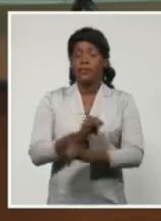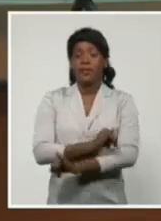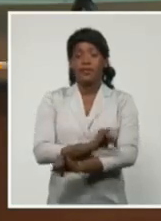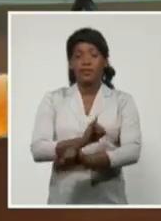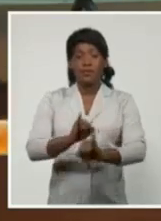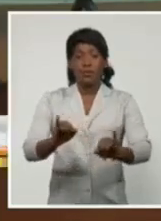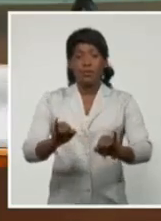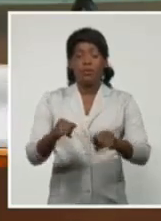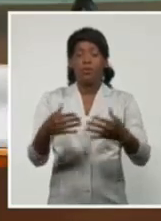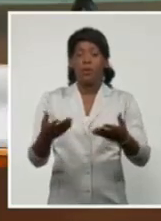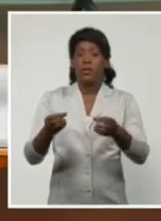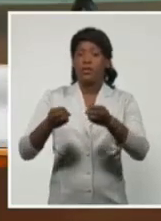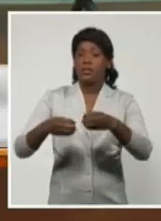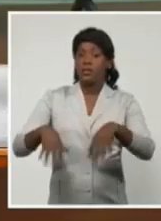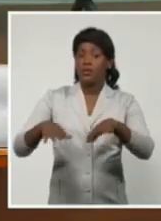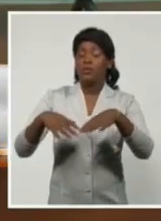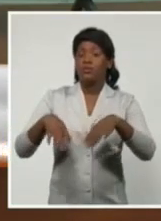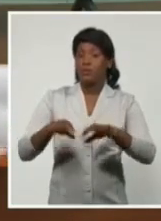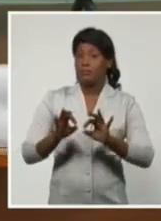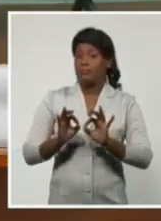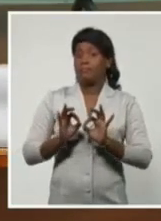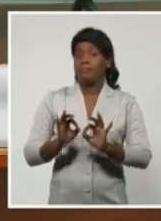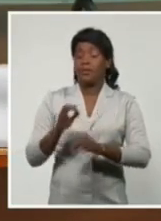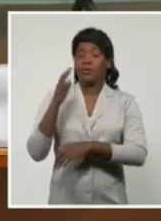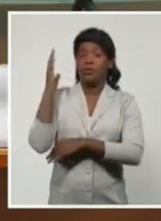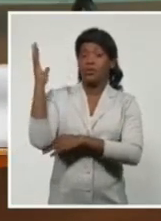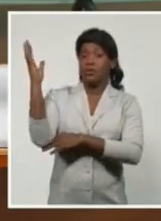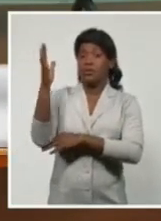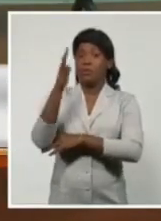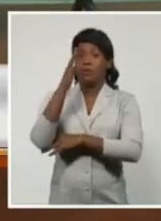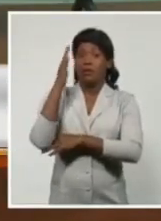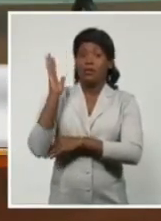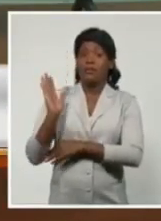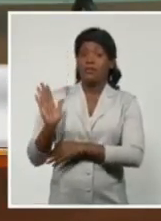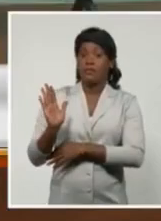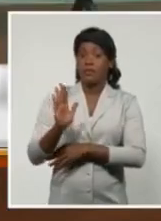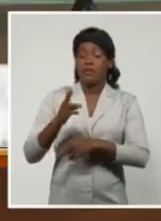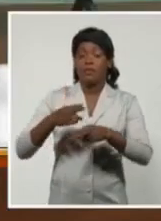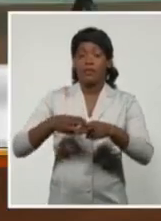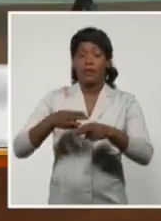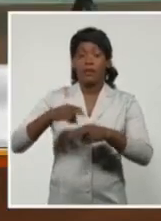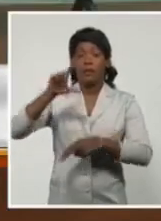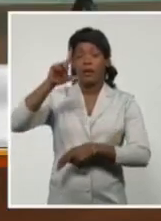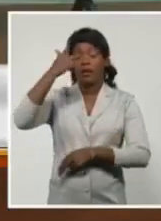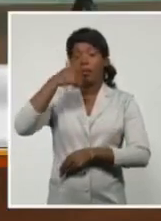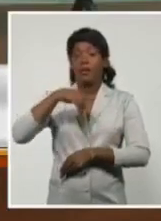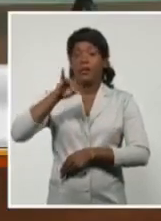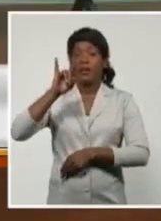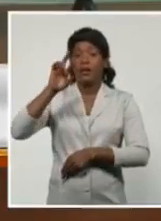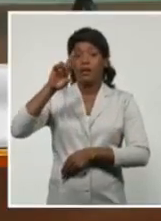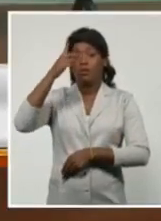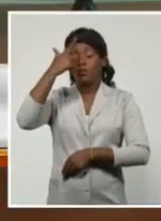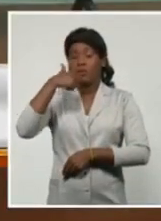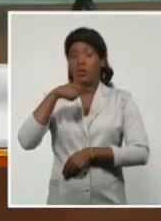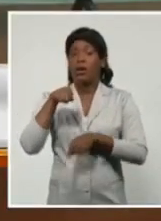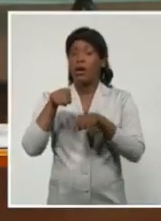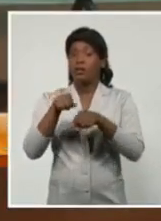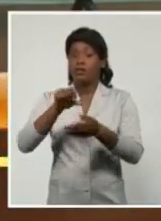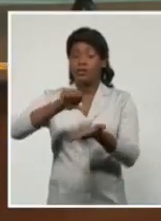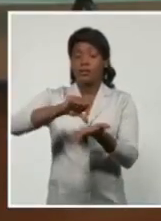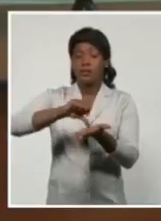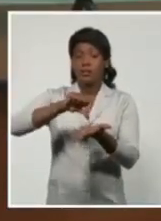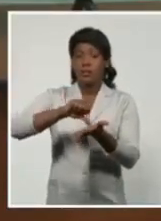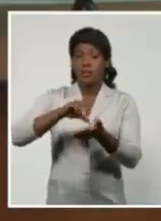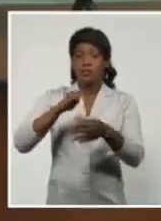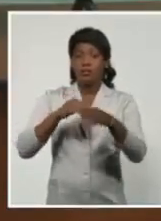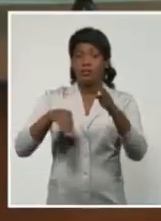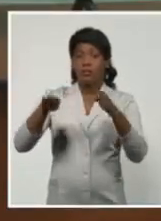las informaciones sobre la tormenta tropical. Laura, directamente desde el Centro de Pronósticos del Instituto